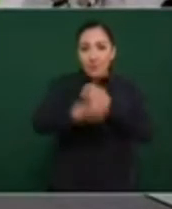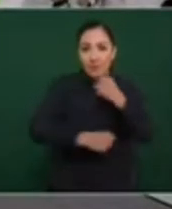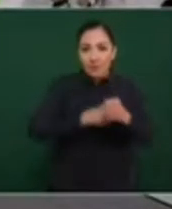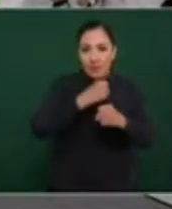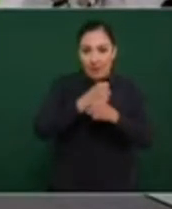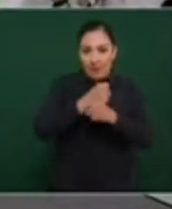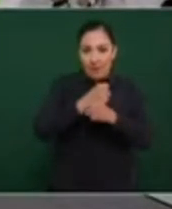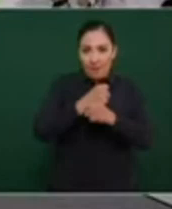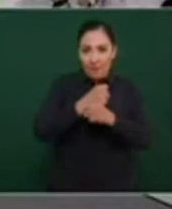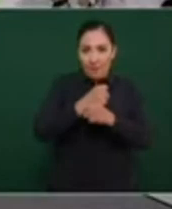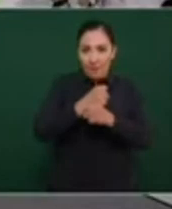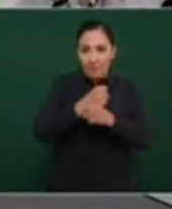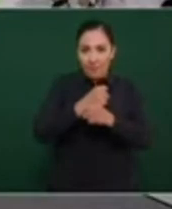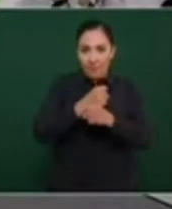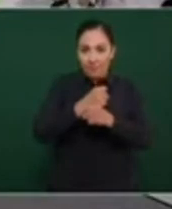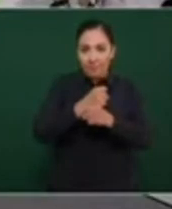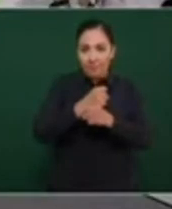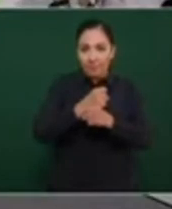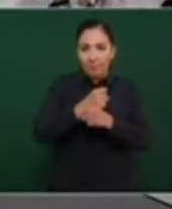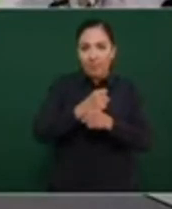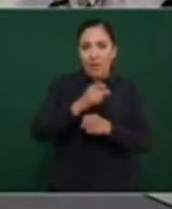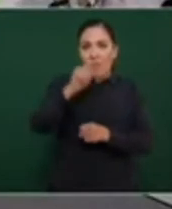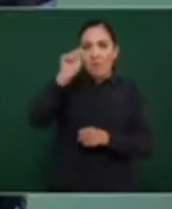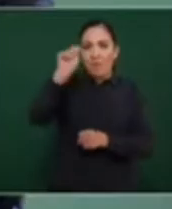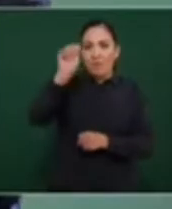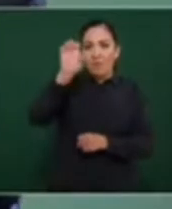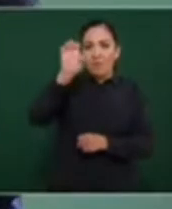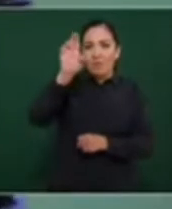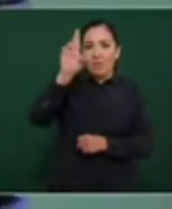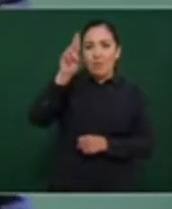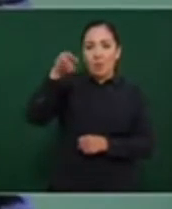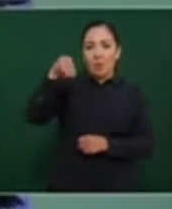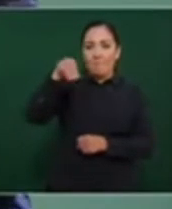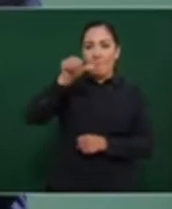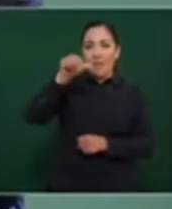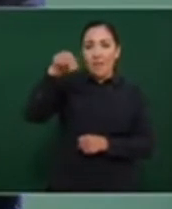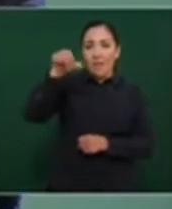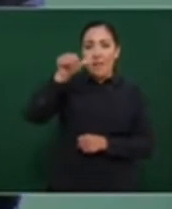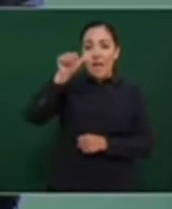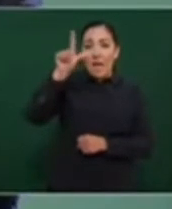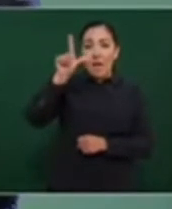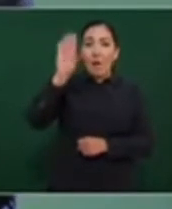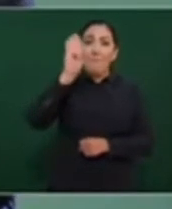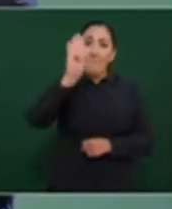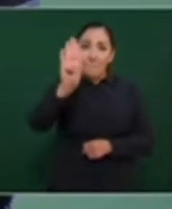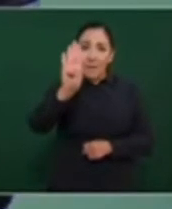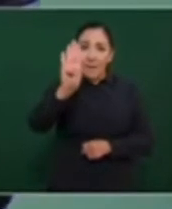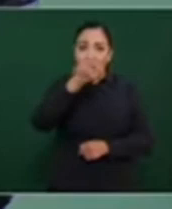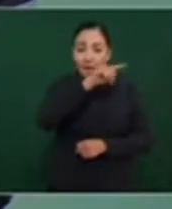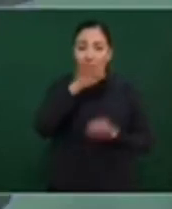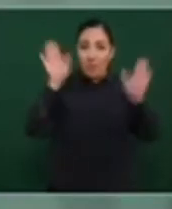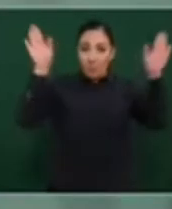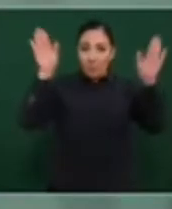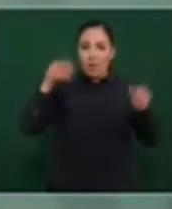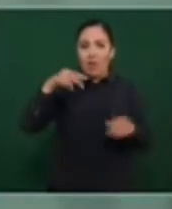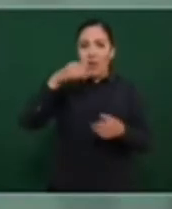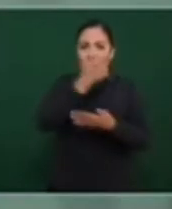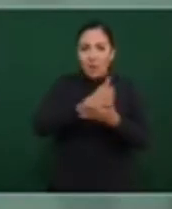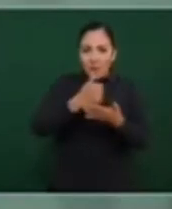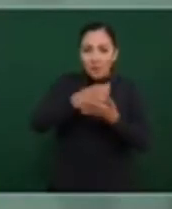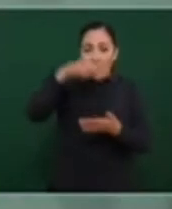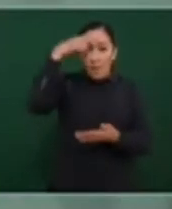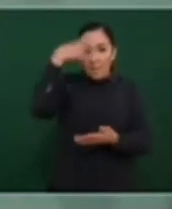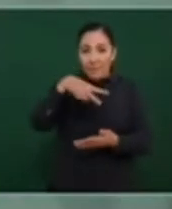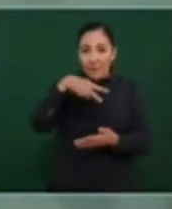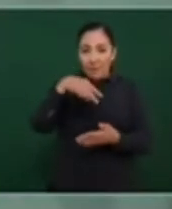del aeropuerto de la Ciudad de México, se hunde, hay que estar poniendo rampas